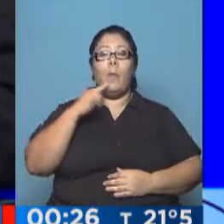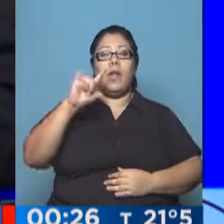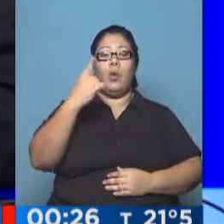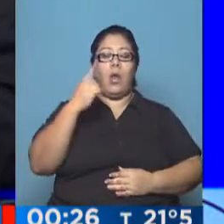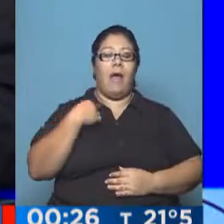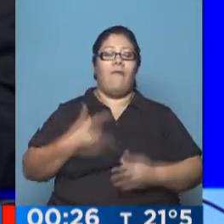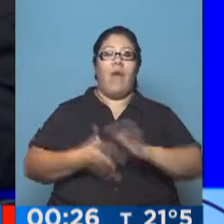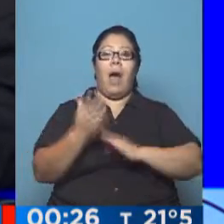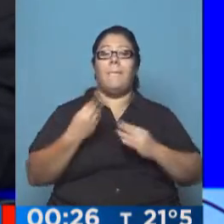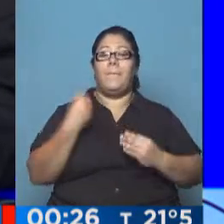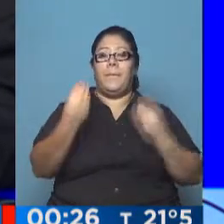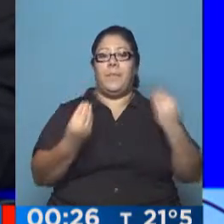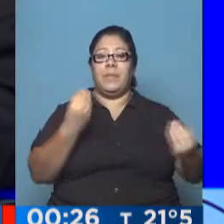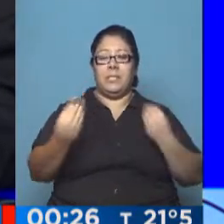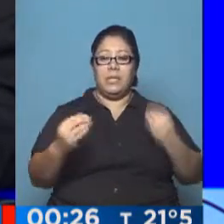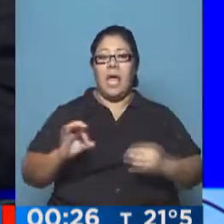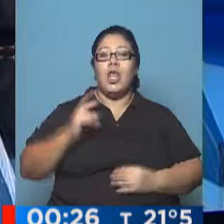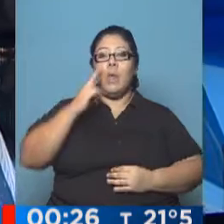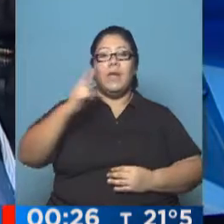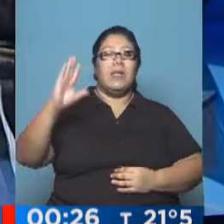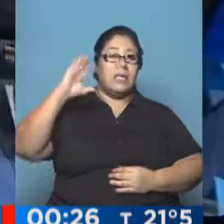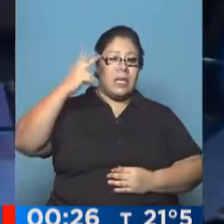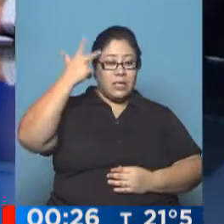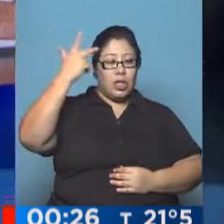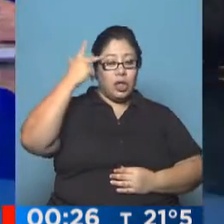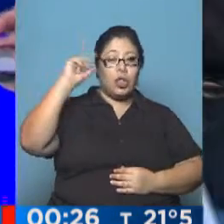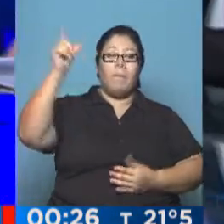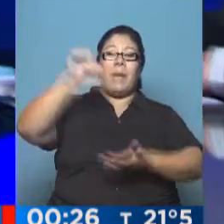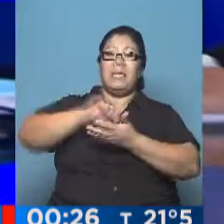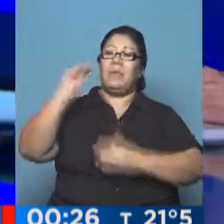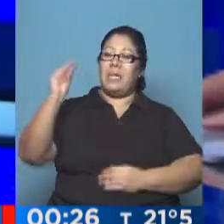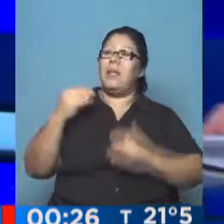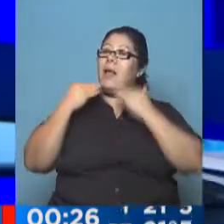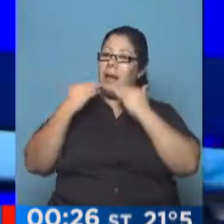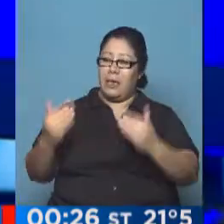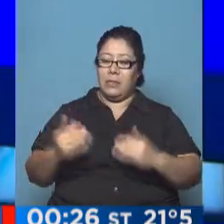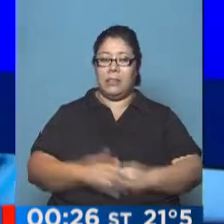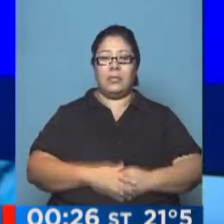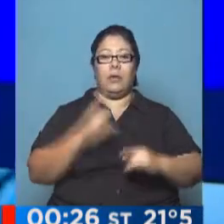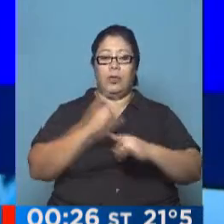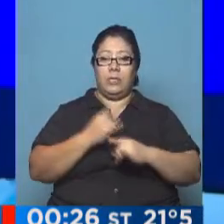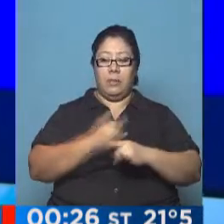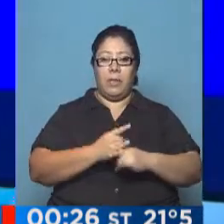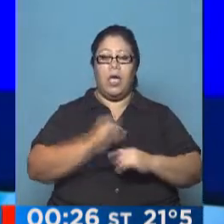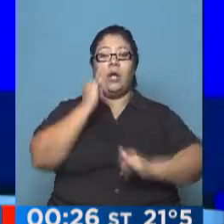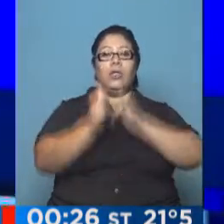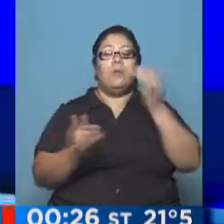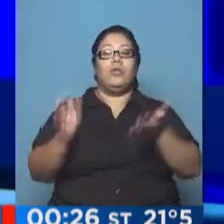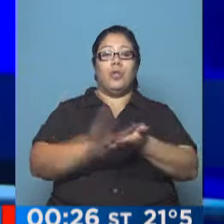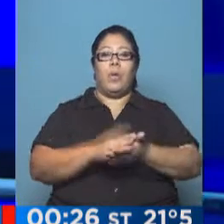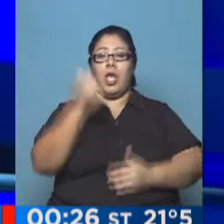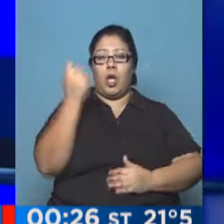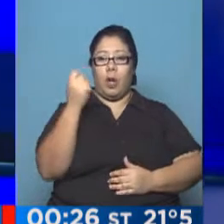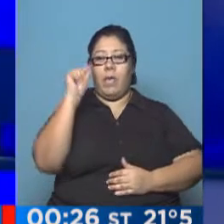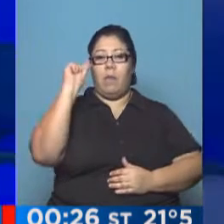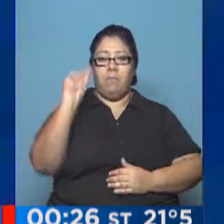candidato a presidente en el 2018 en Brasil. Gracias, José. Muy claro, como siempre, hablamos un poco de economía y en este